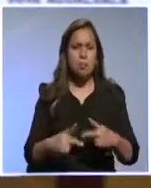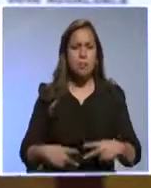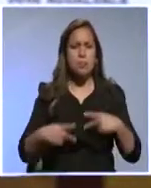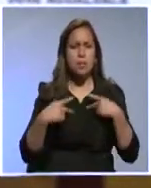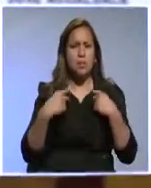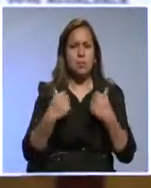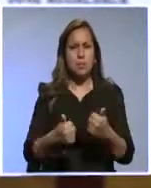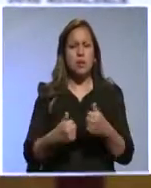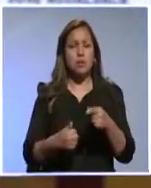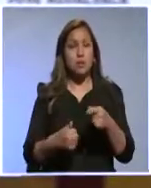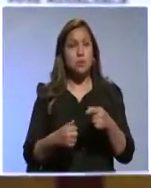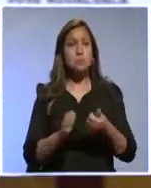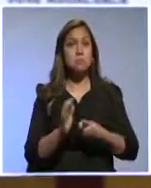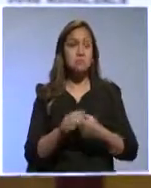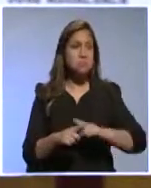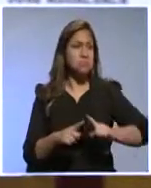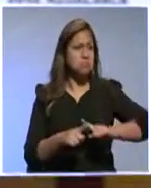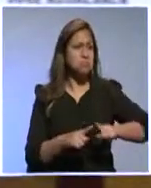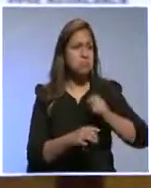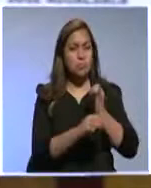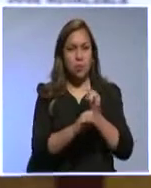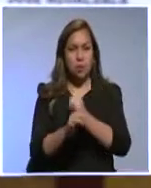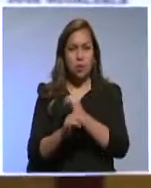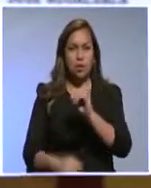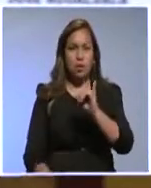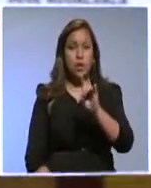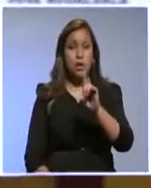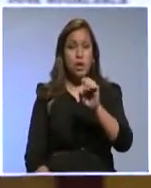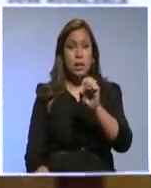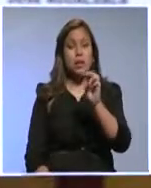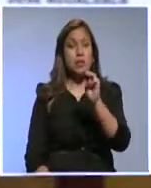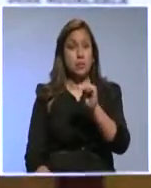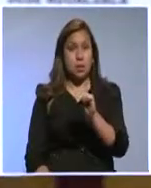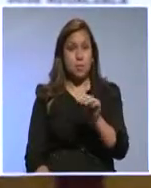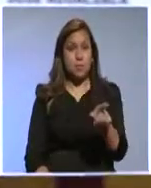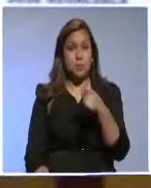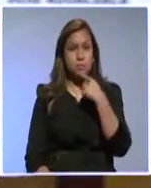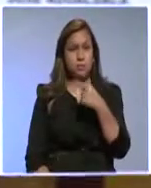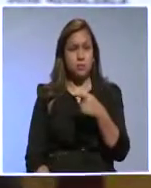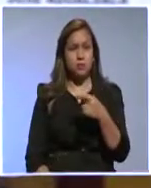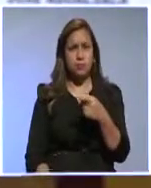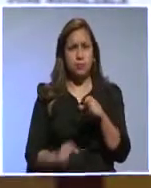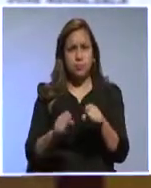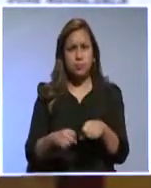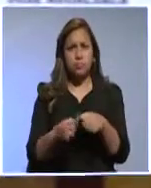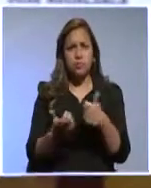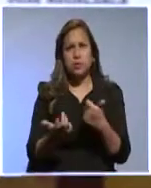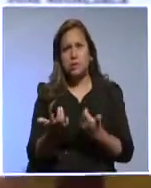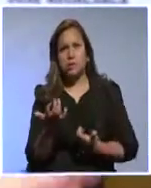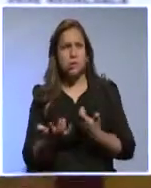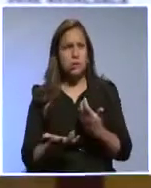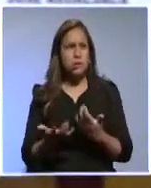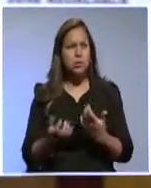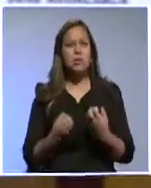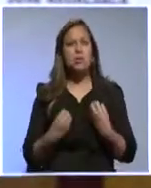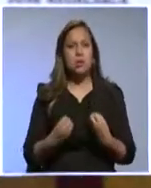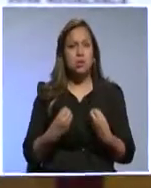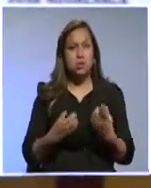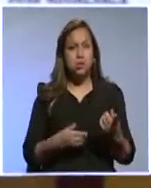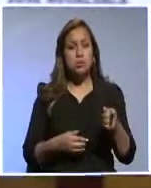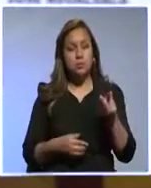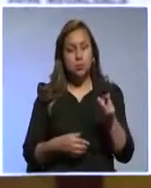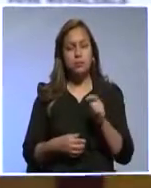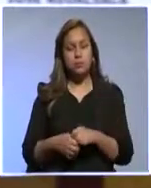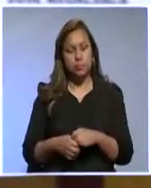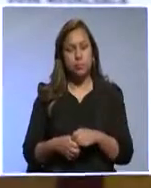diferentes instituciones que forman parte de Alide, en donde han podido explicar qué cosas es lo que están haciendo. Entonces, esa es parte de la función